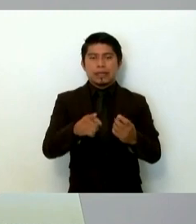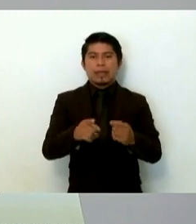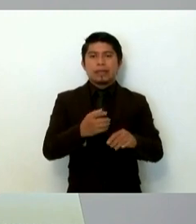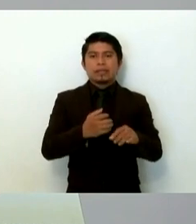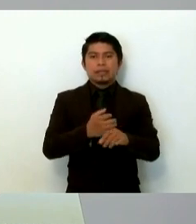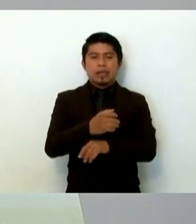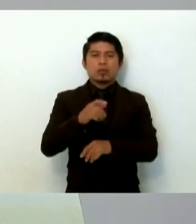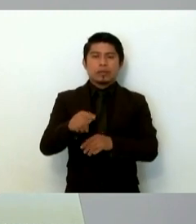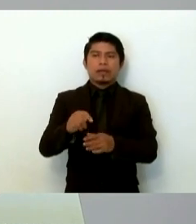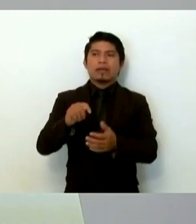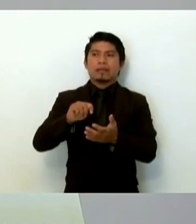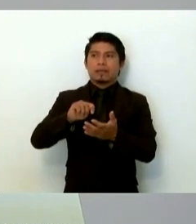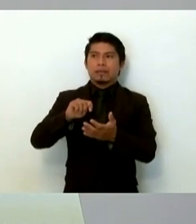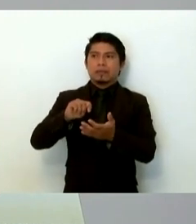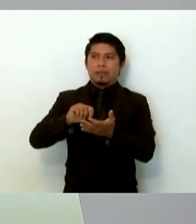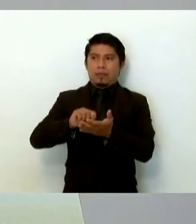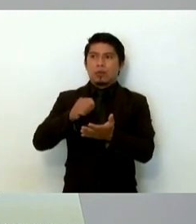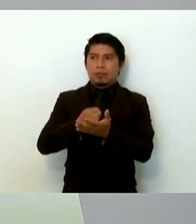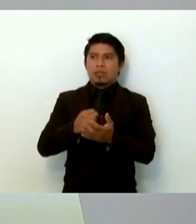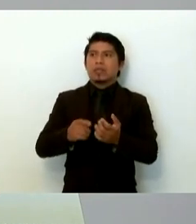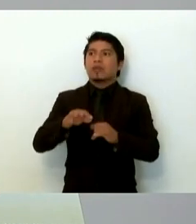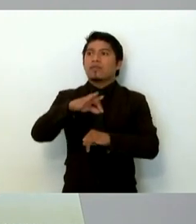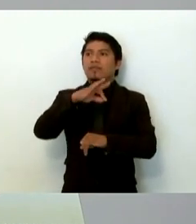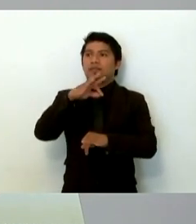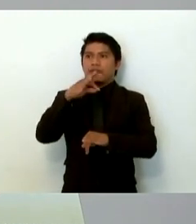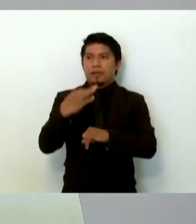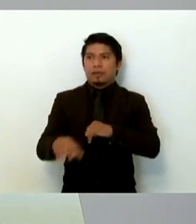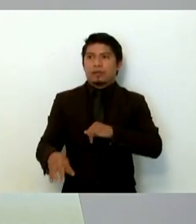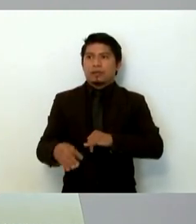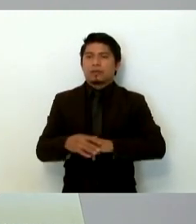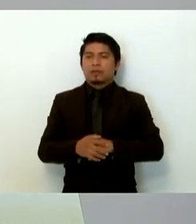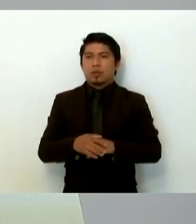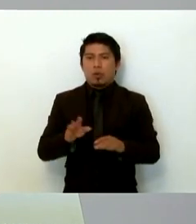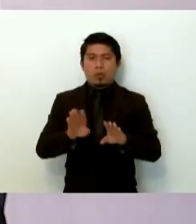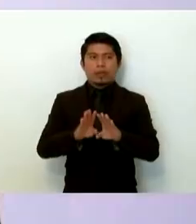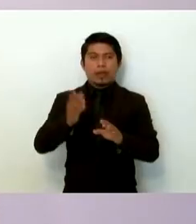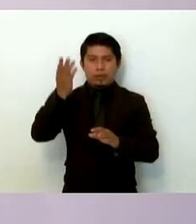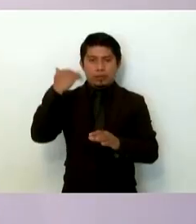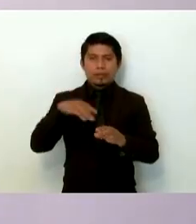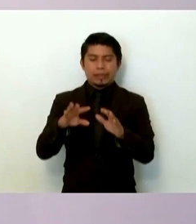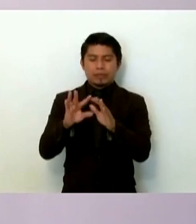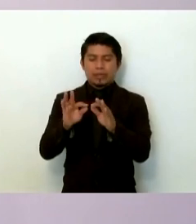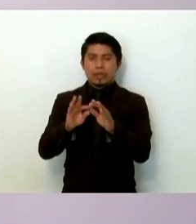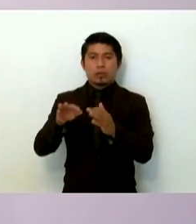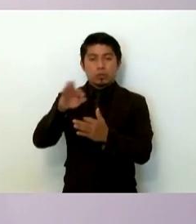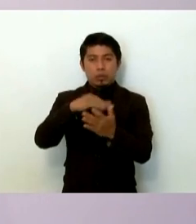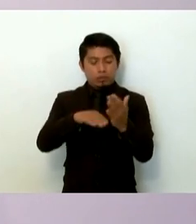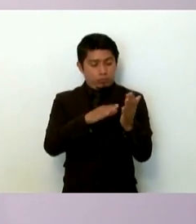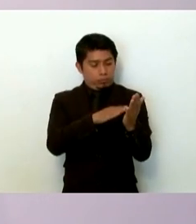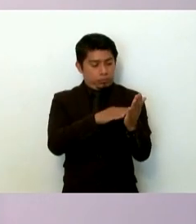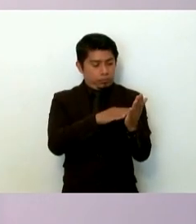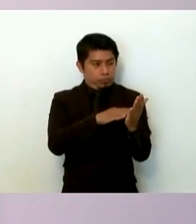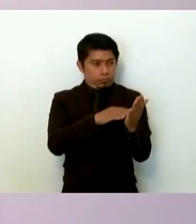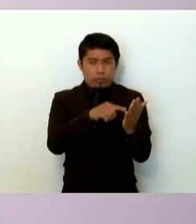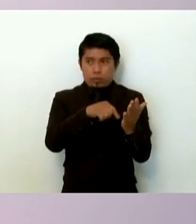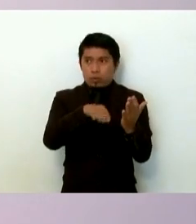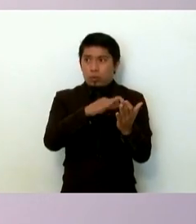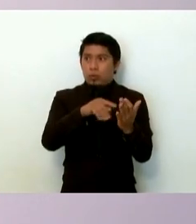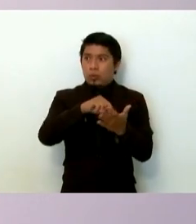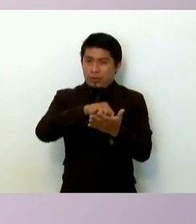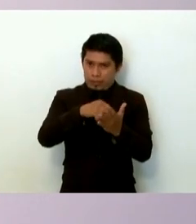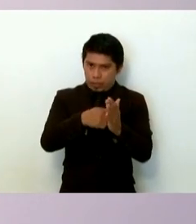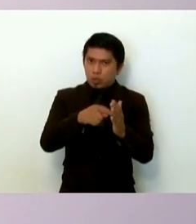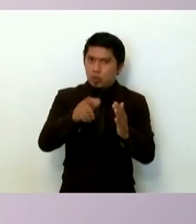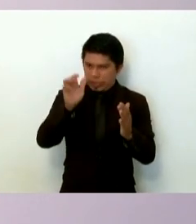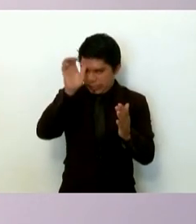el Estado de Tamaulipas. Y finalmente, como ya lo hemos señalado, todo el sustento tiene un soporte técnico y